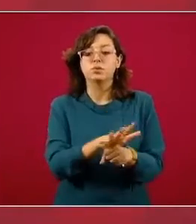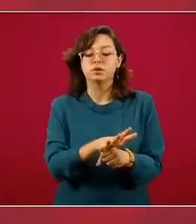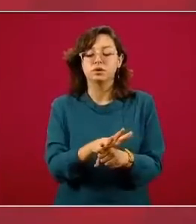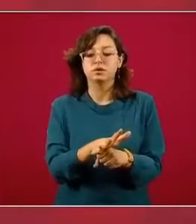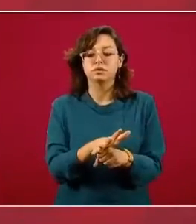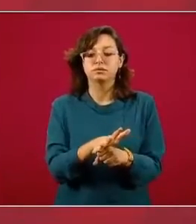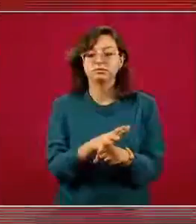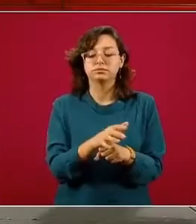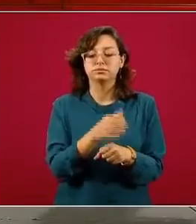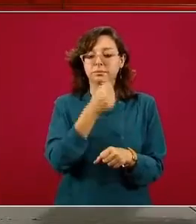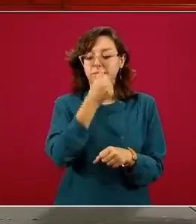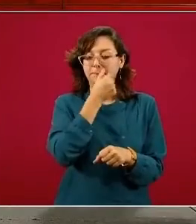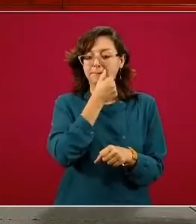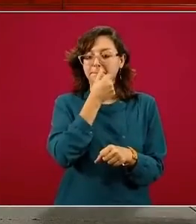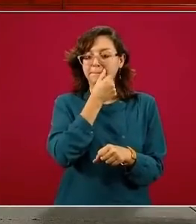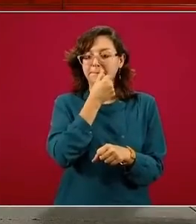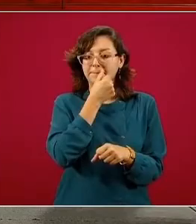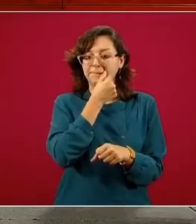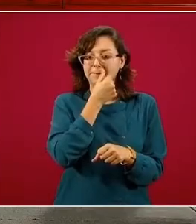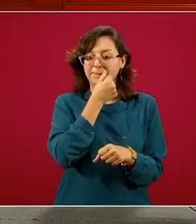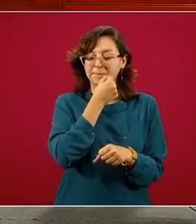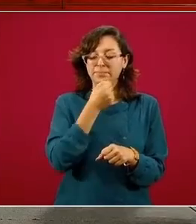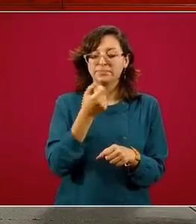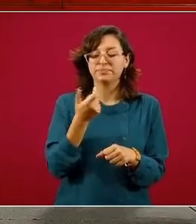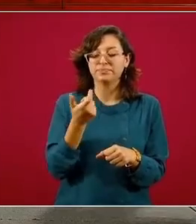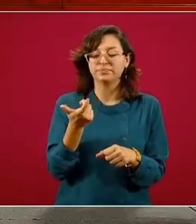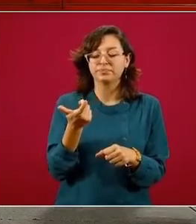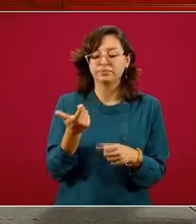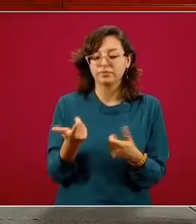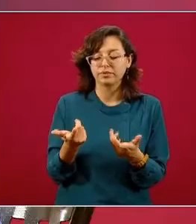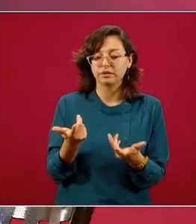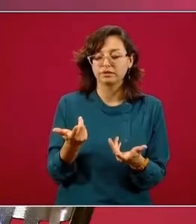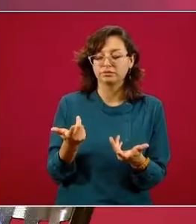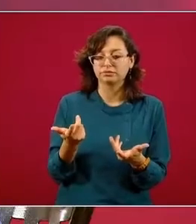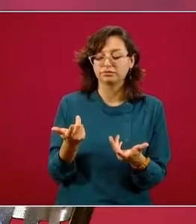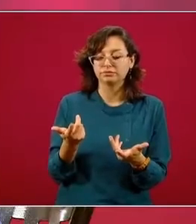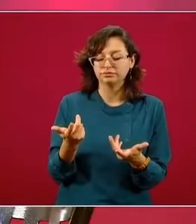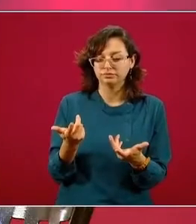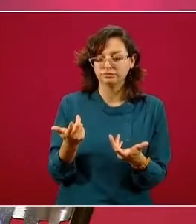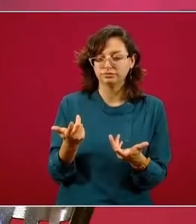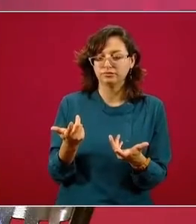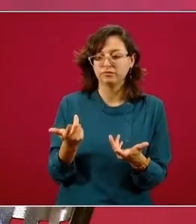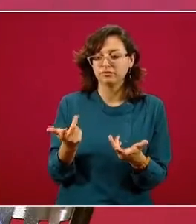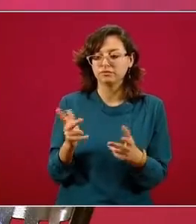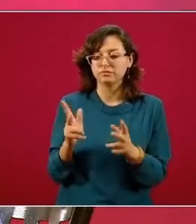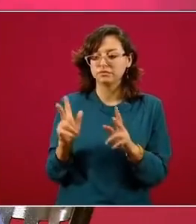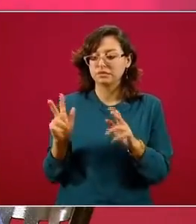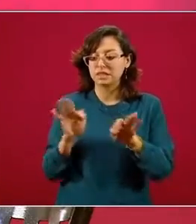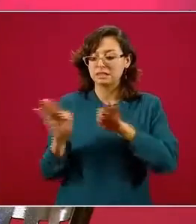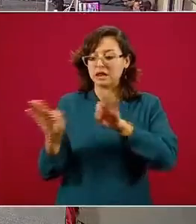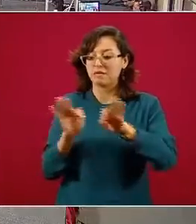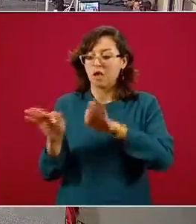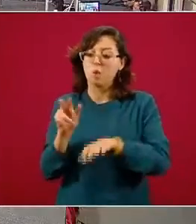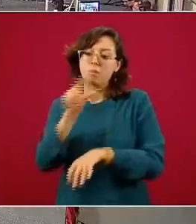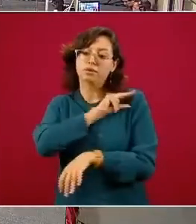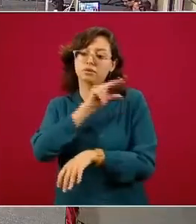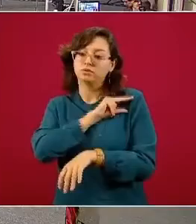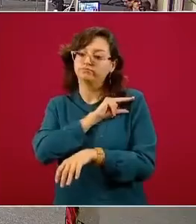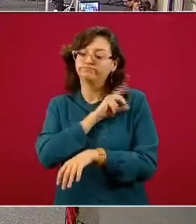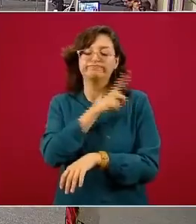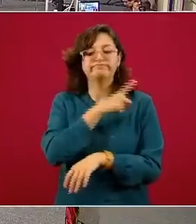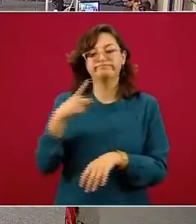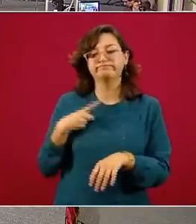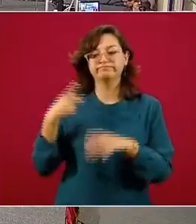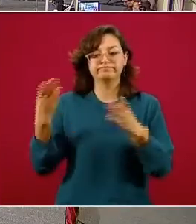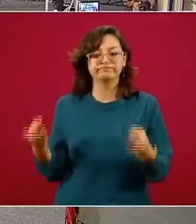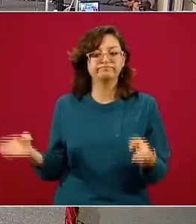los espacios de trabajo, en especial en el sector privado, se lograra que cerraran